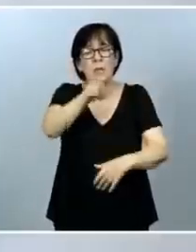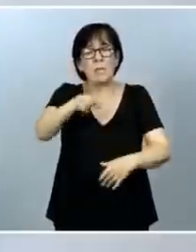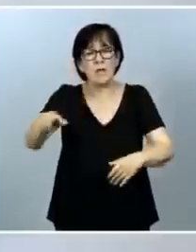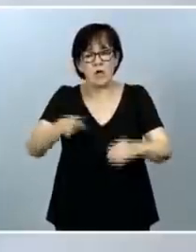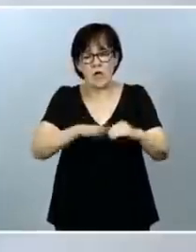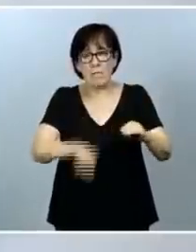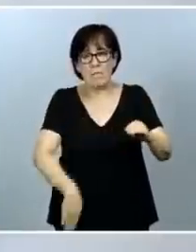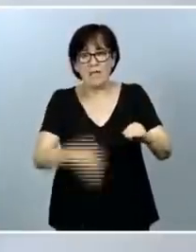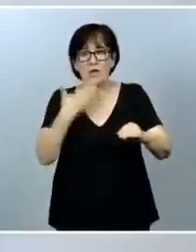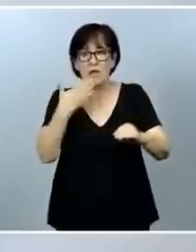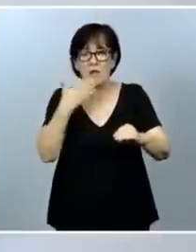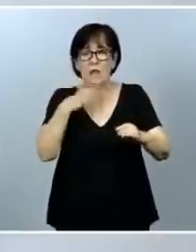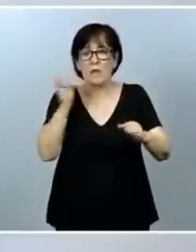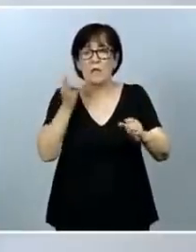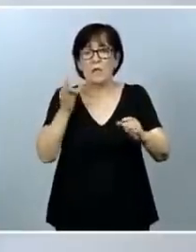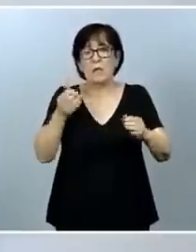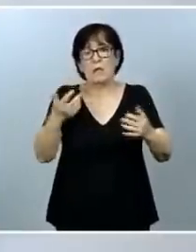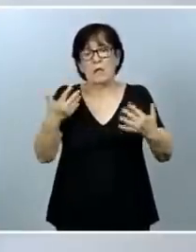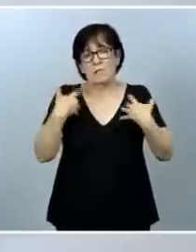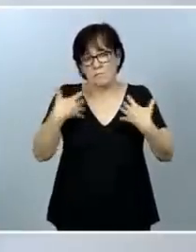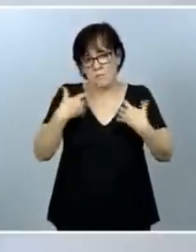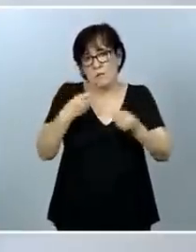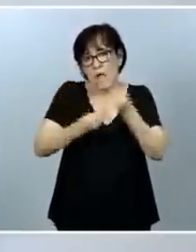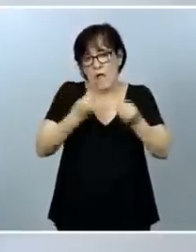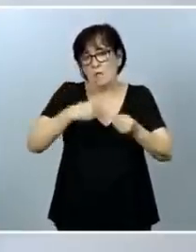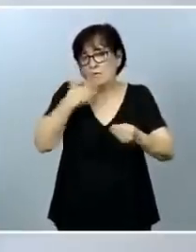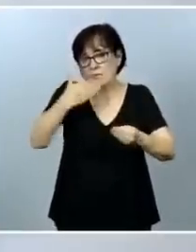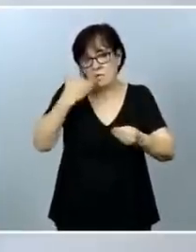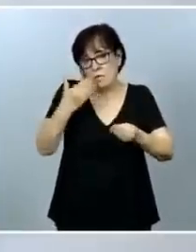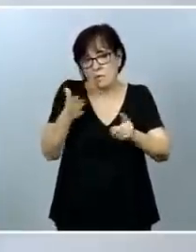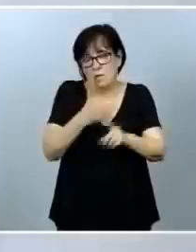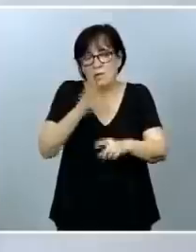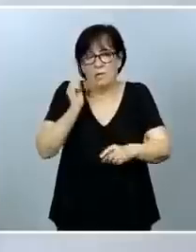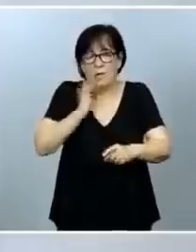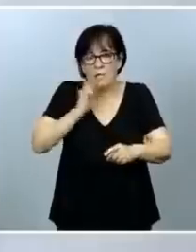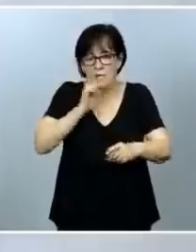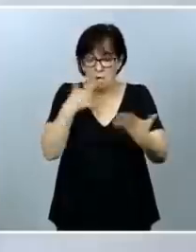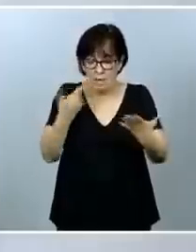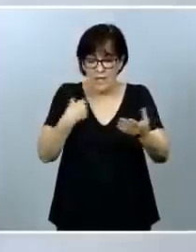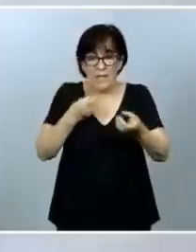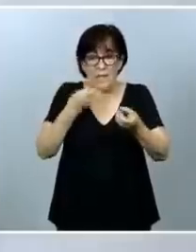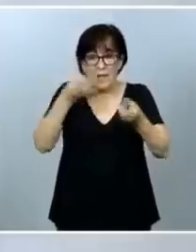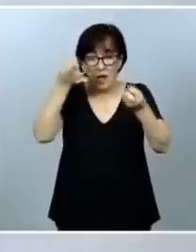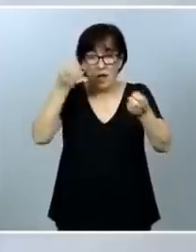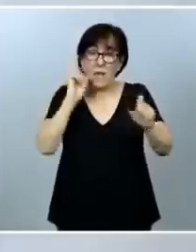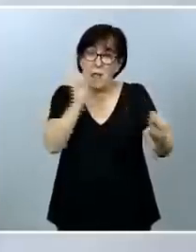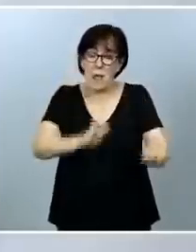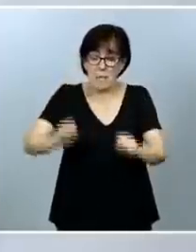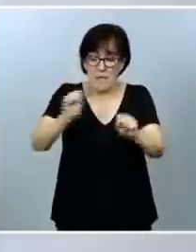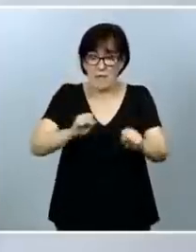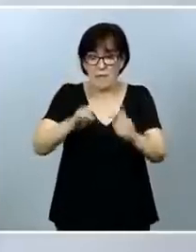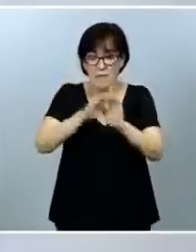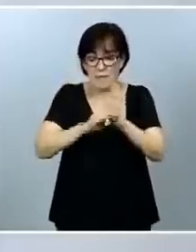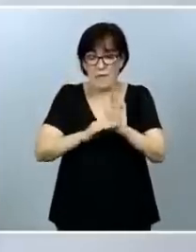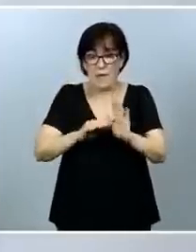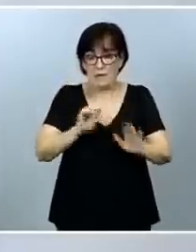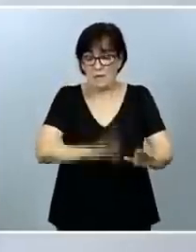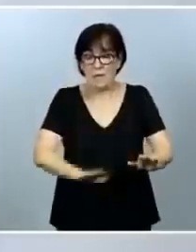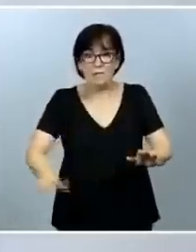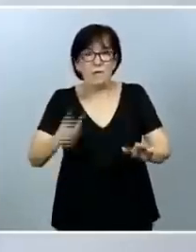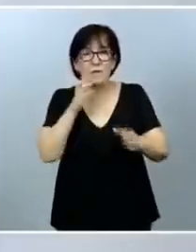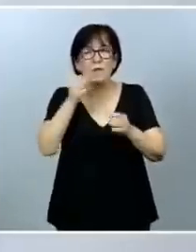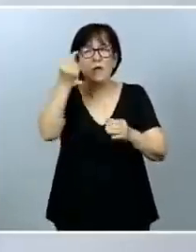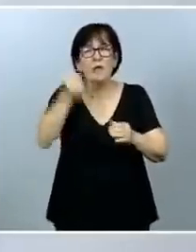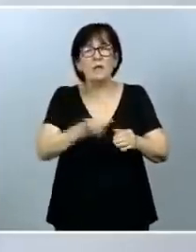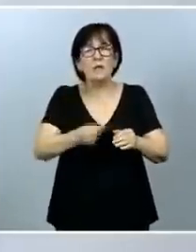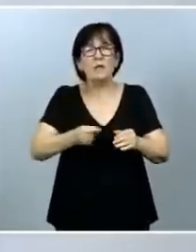edad que fueron víctimas de algún ilícito penal. Los datos oficiales sobre medidas de protección a la infancia en 2018 arrojan un total de